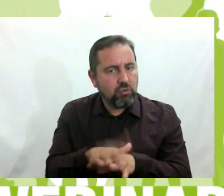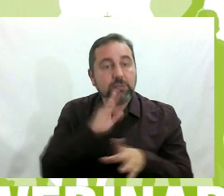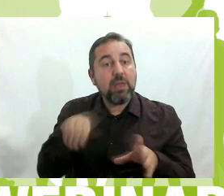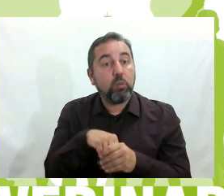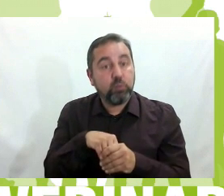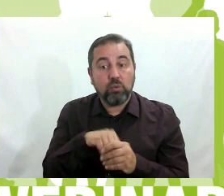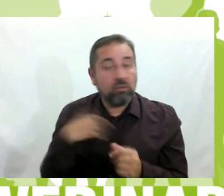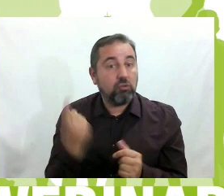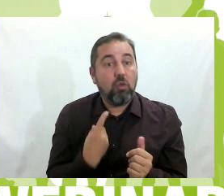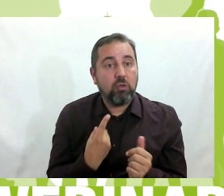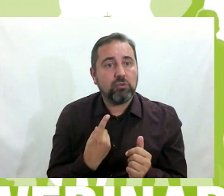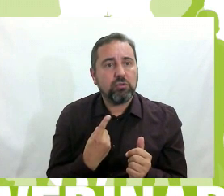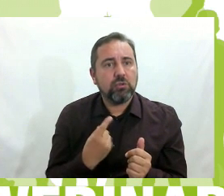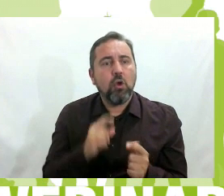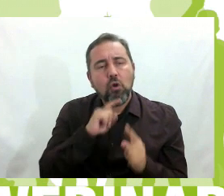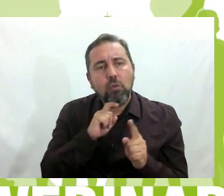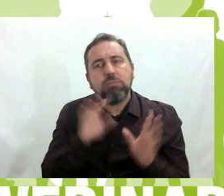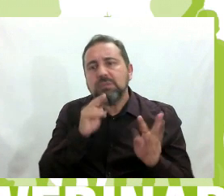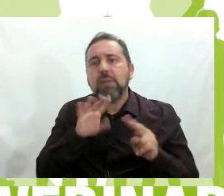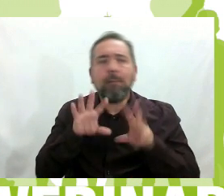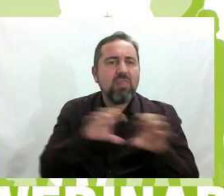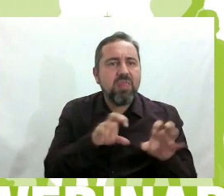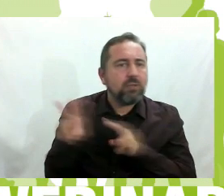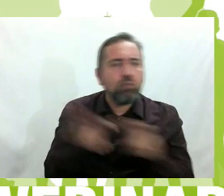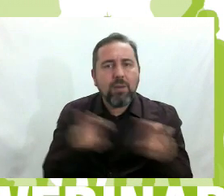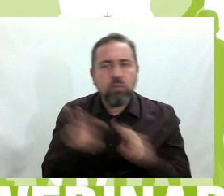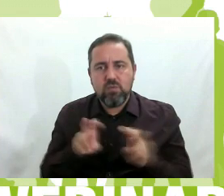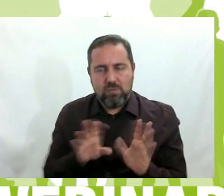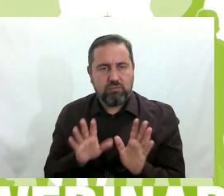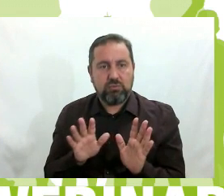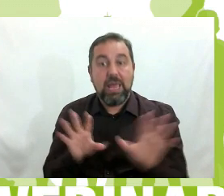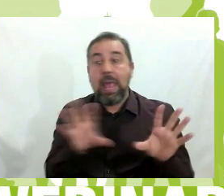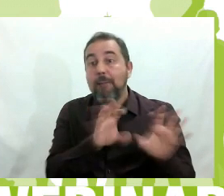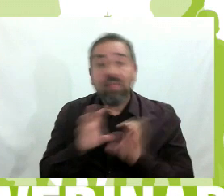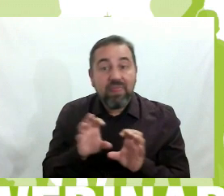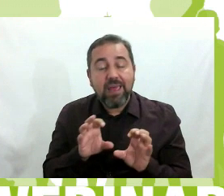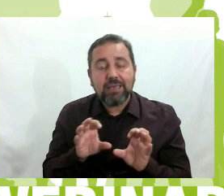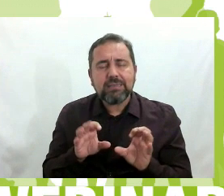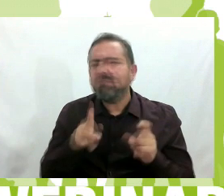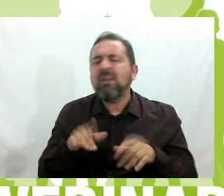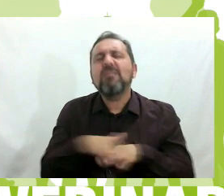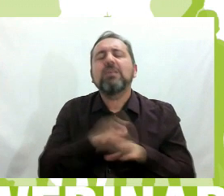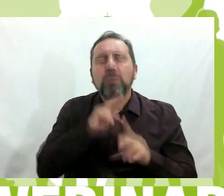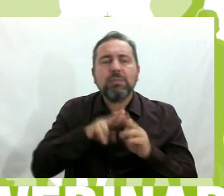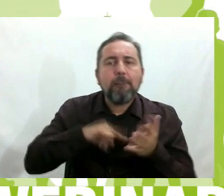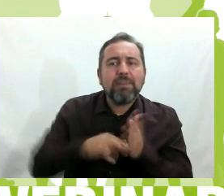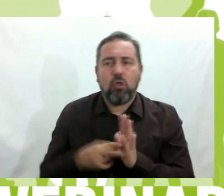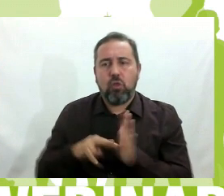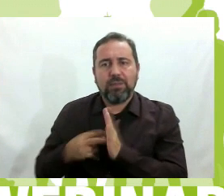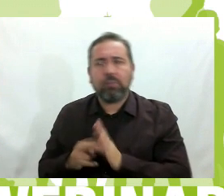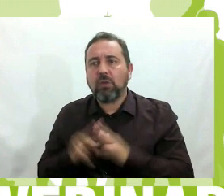todos sea a través de nuevos aprendizajes. Y esos aprendizajes estén basados en metodologías innovadoras